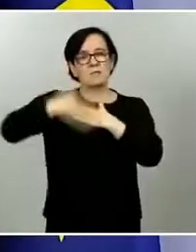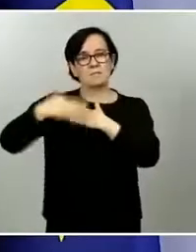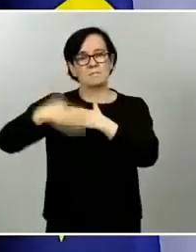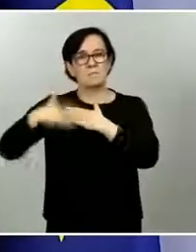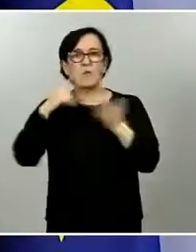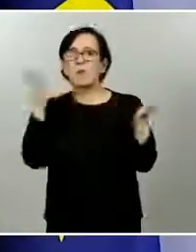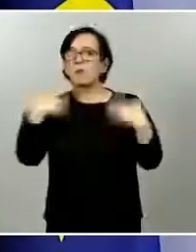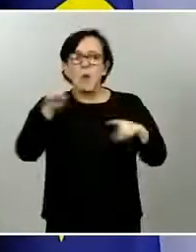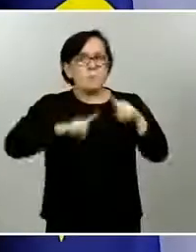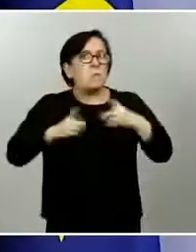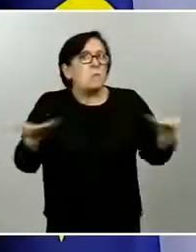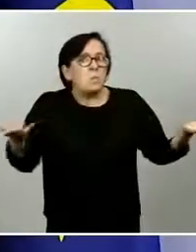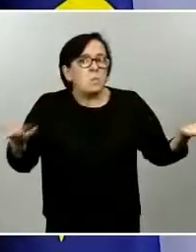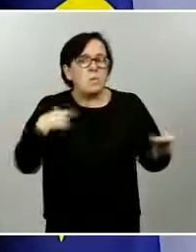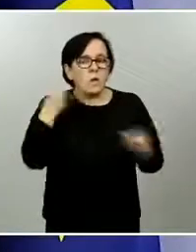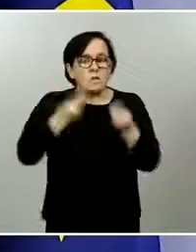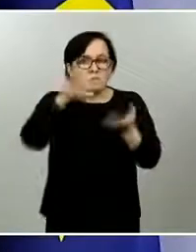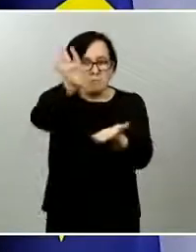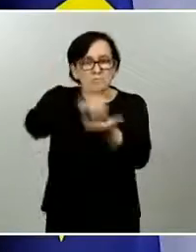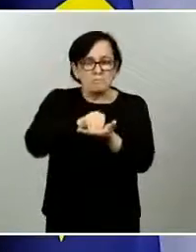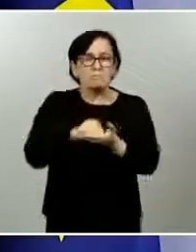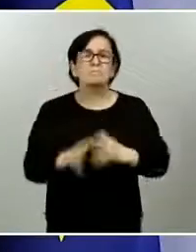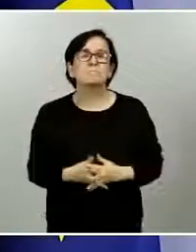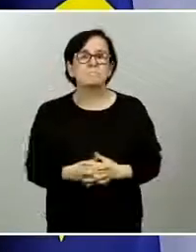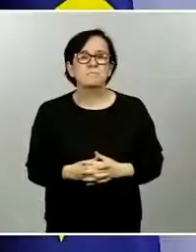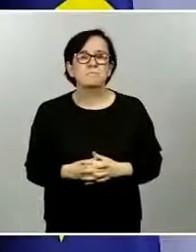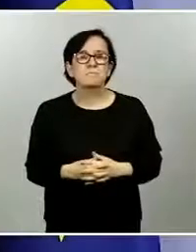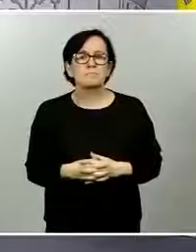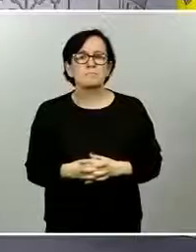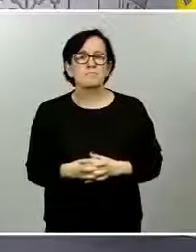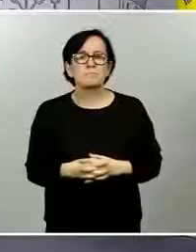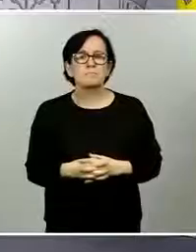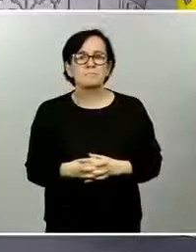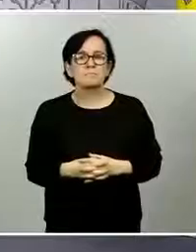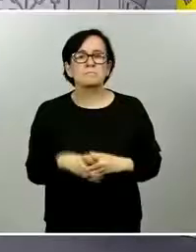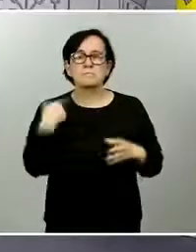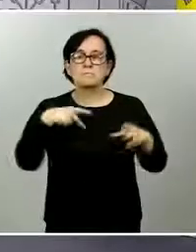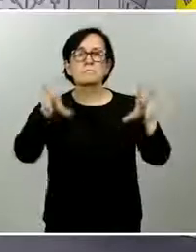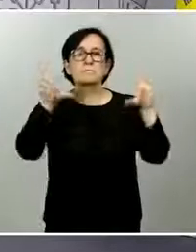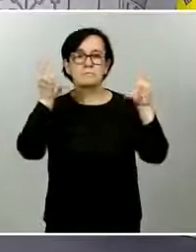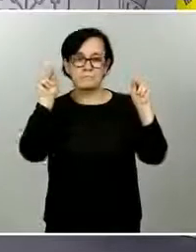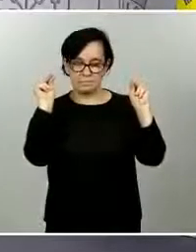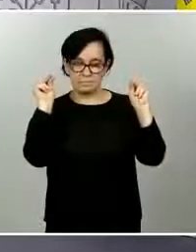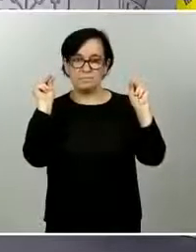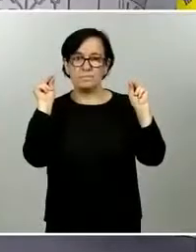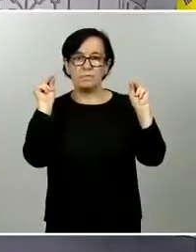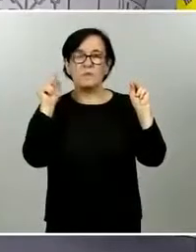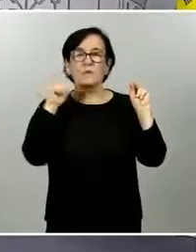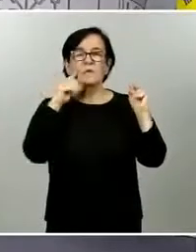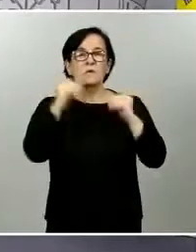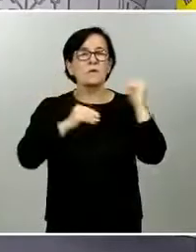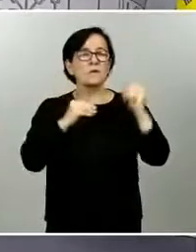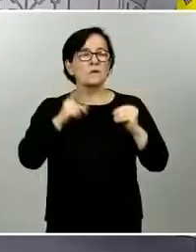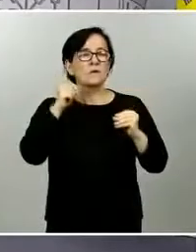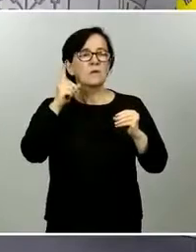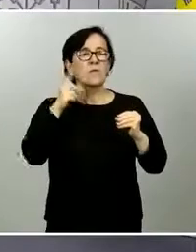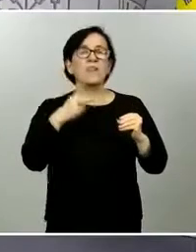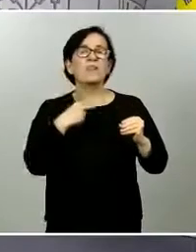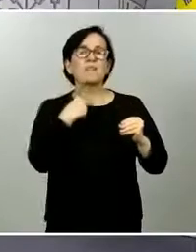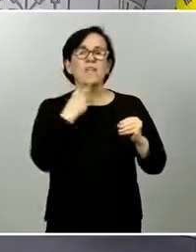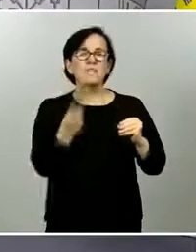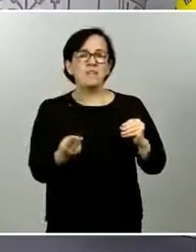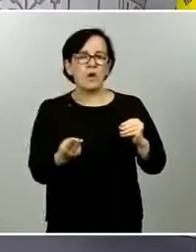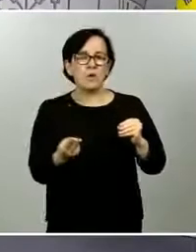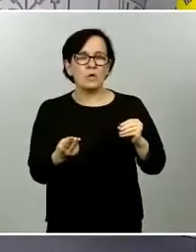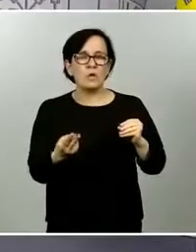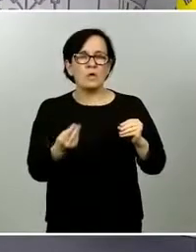tomar algunas medidas específicas en las comunidades autónomas que así lo propongan ha sido el caso del país vasco y puesto que son medidas más restrictivas no ha habido ningún inconveniente